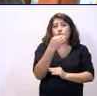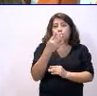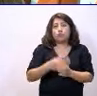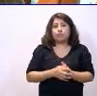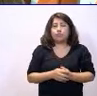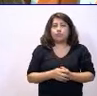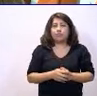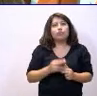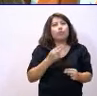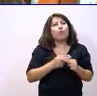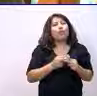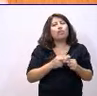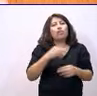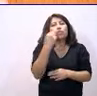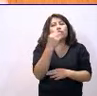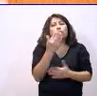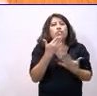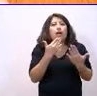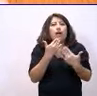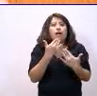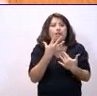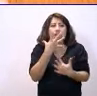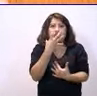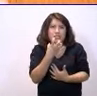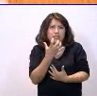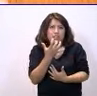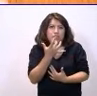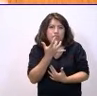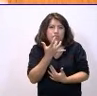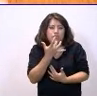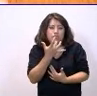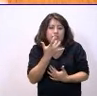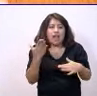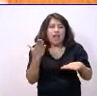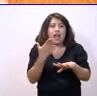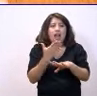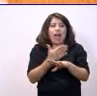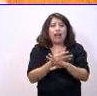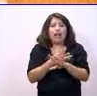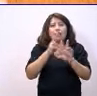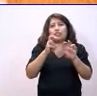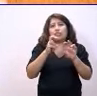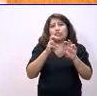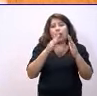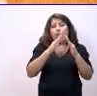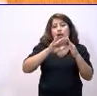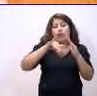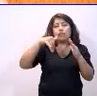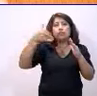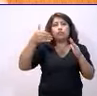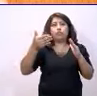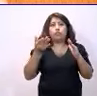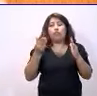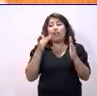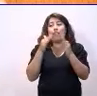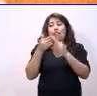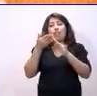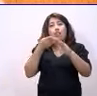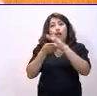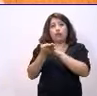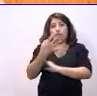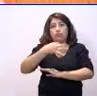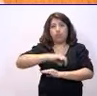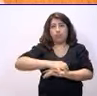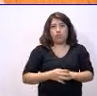hablar de políticas de juventud, en serio, si no hablamos de edad de emancipación y si no hablamos de acceso a la vivienda. No